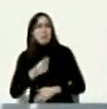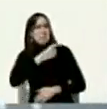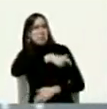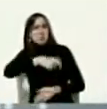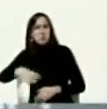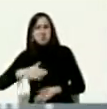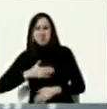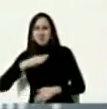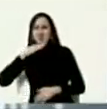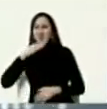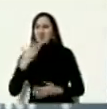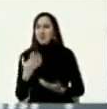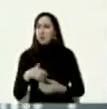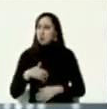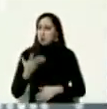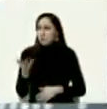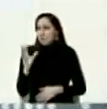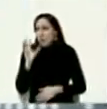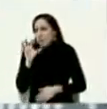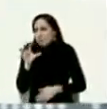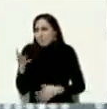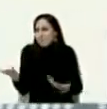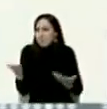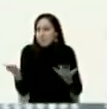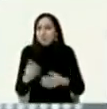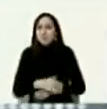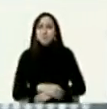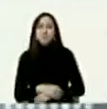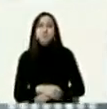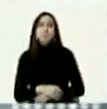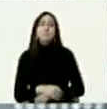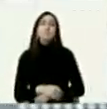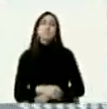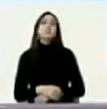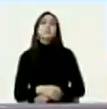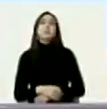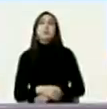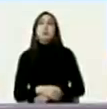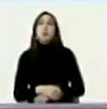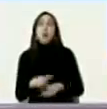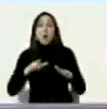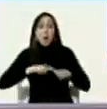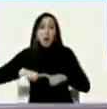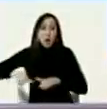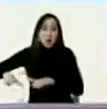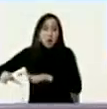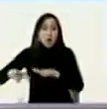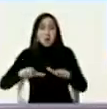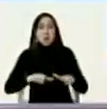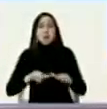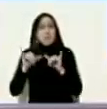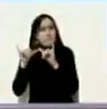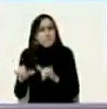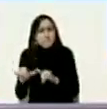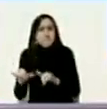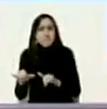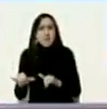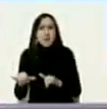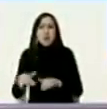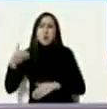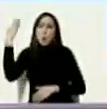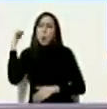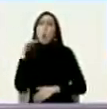brava porque yo digo a veces algún chiste en este mismo salón en el mes de